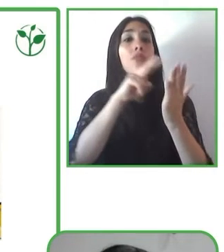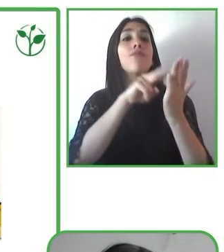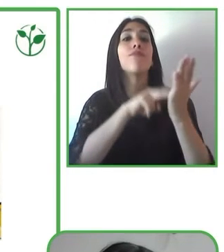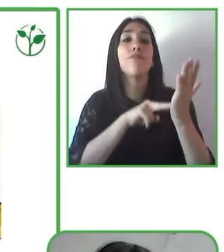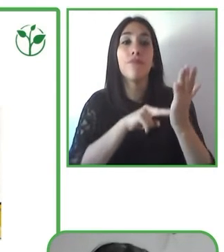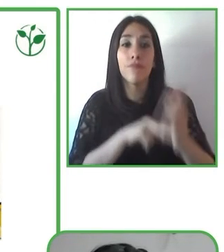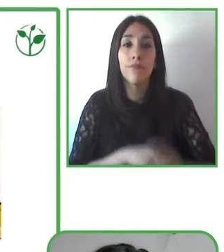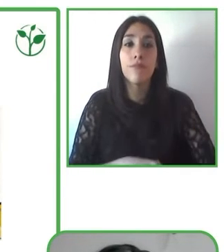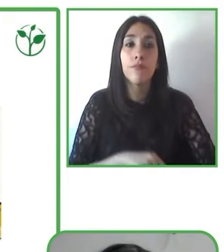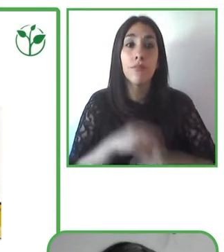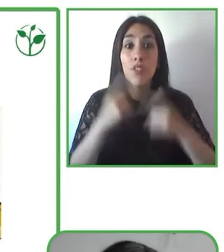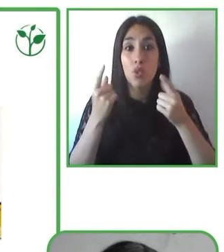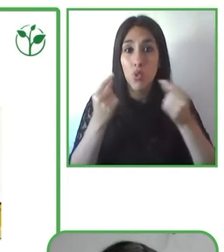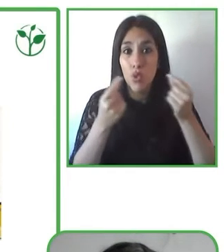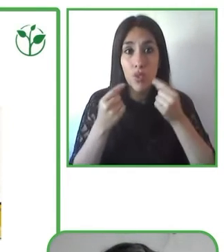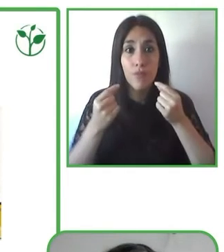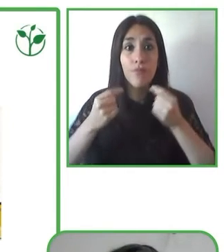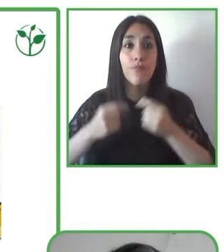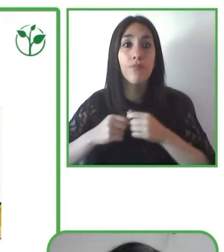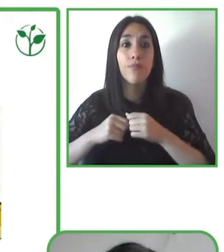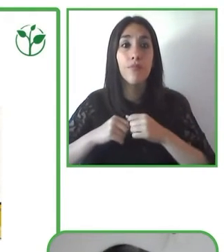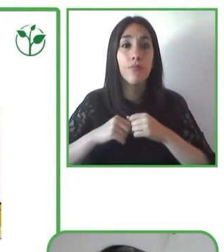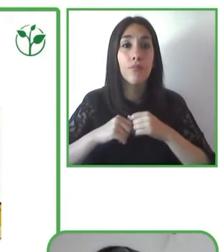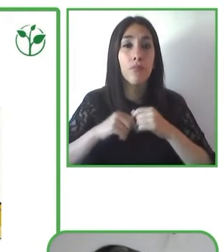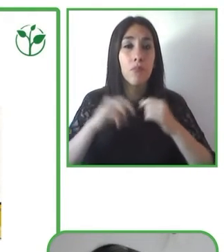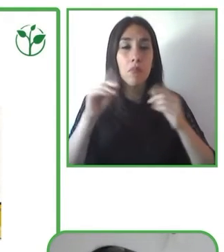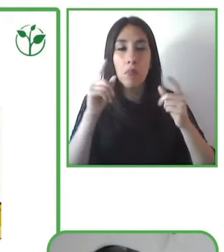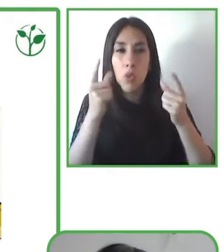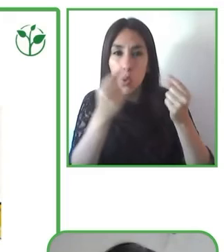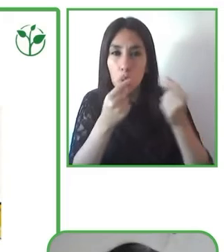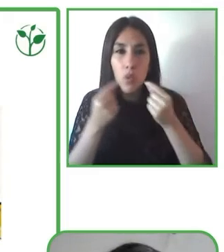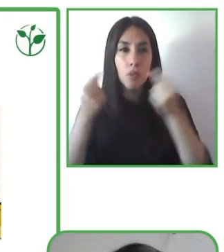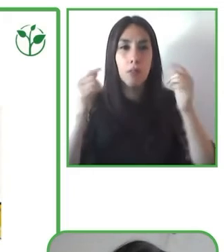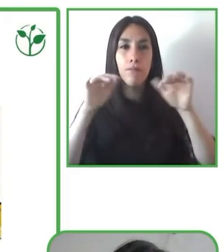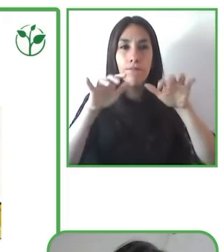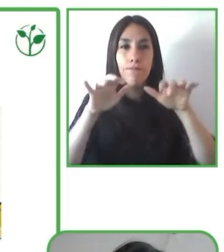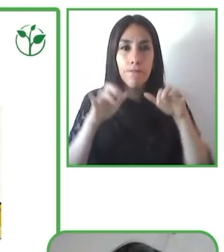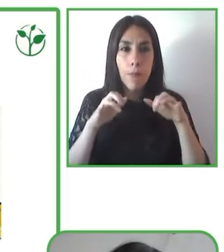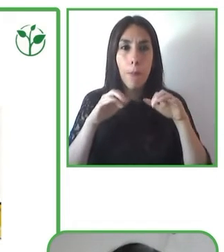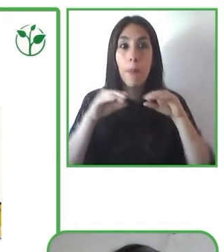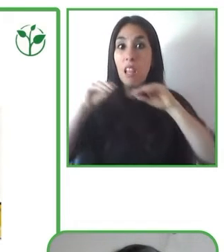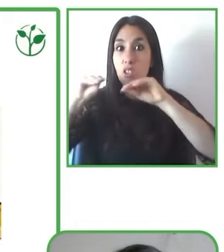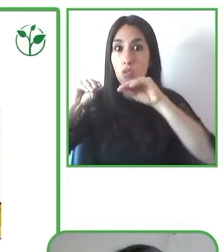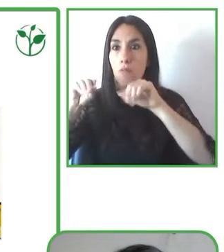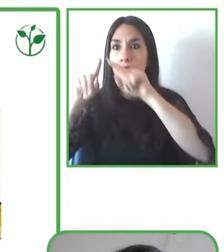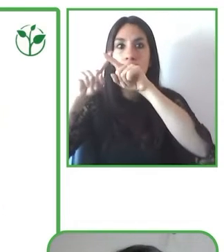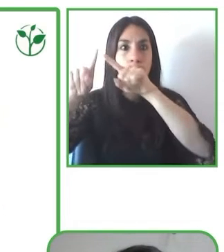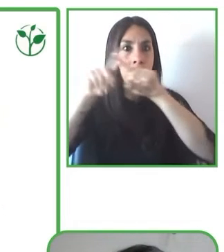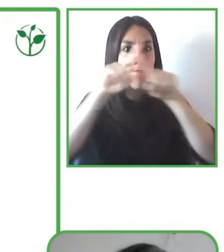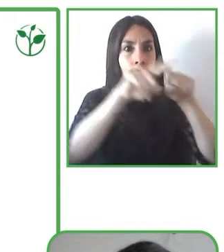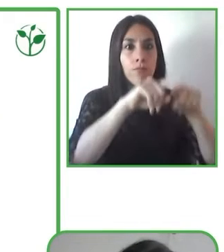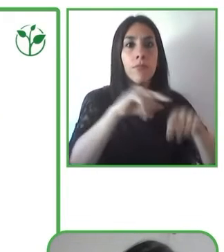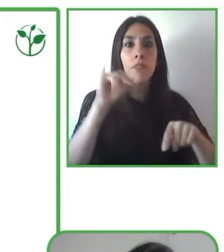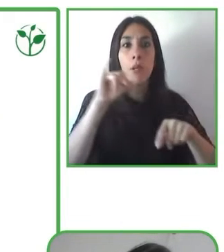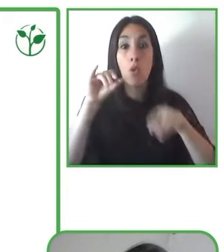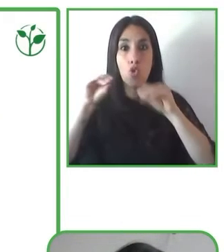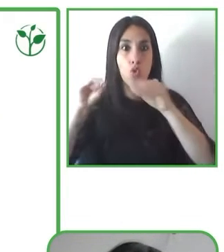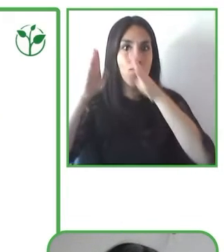apoyo para los maestros, los bibliotecarios, para que puedan trabajar con los libros accesibles.